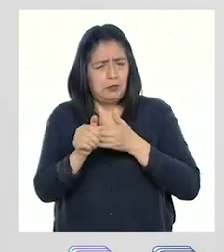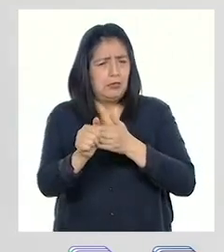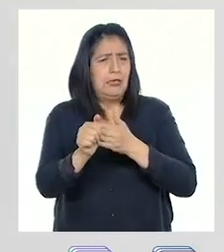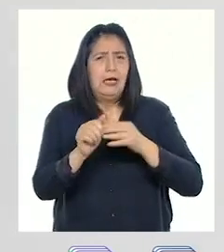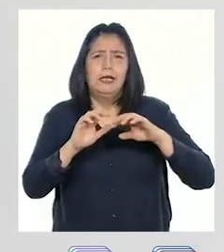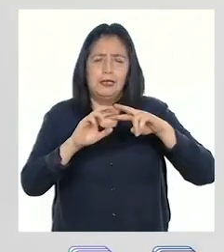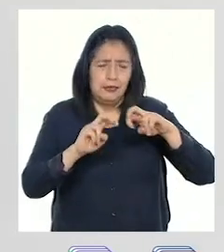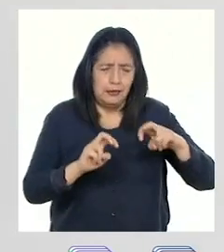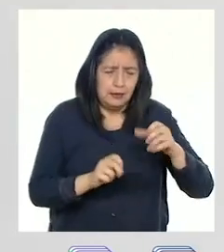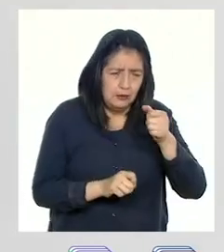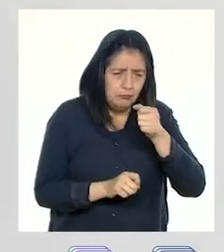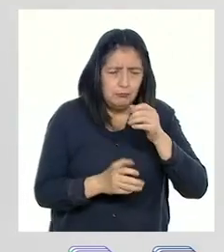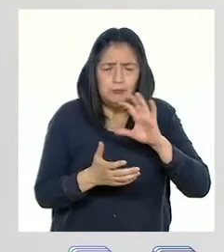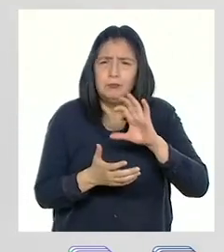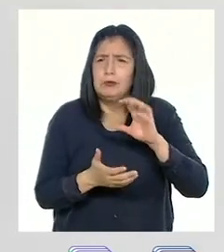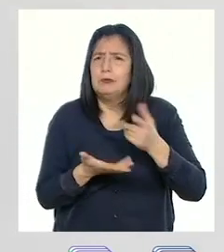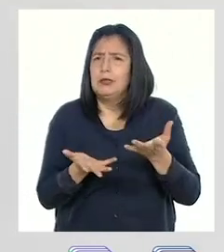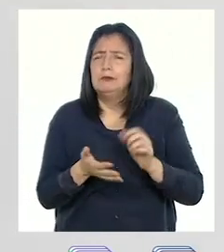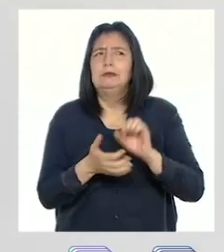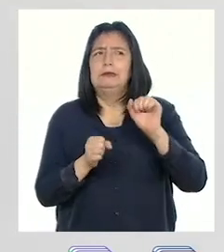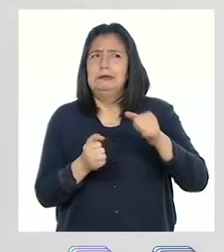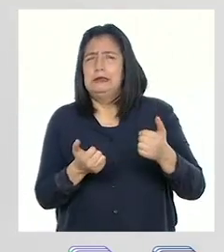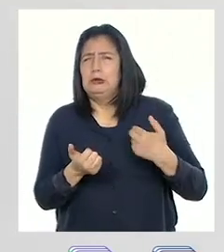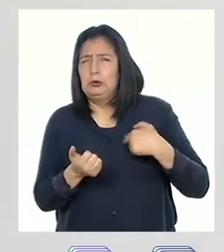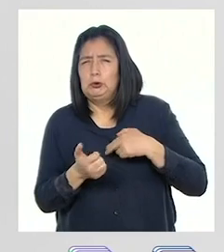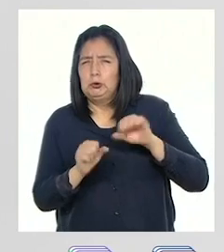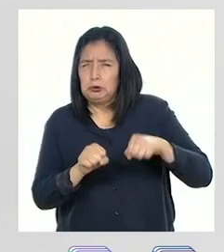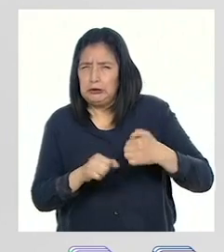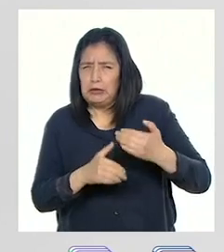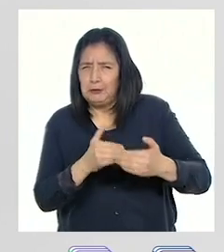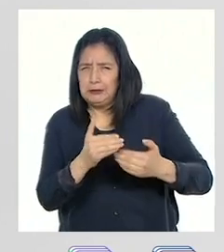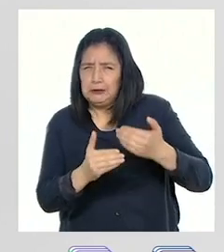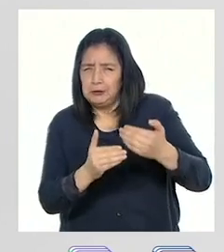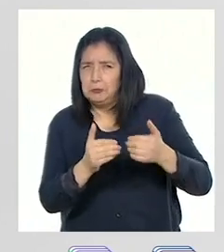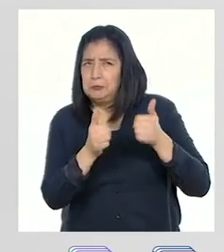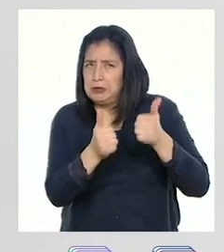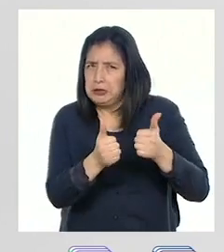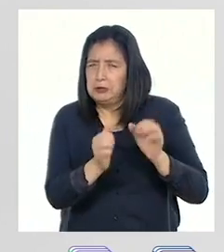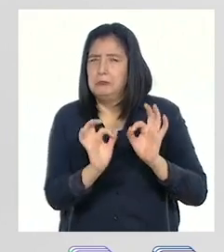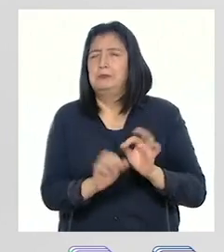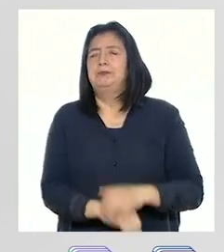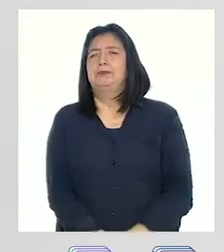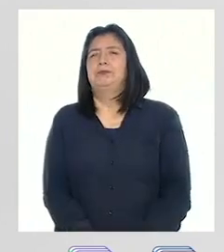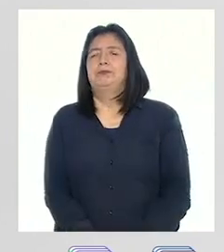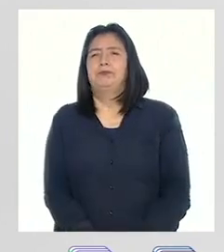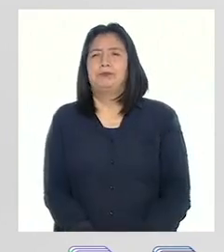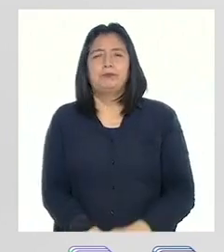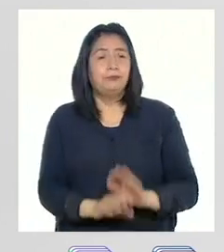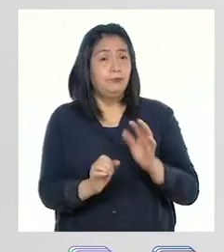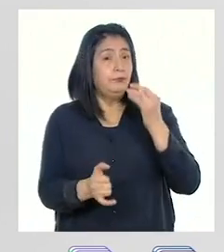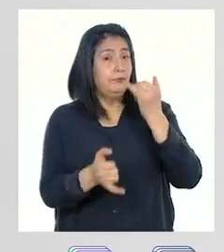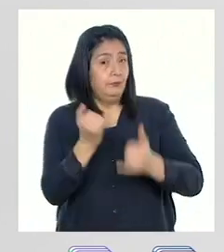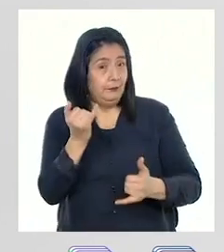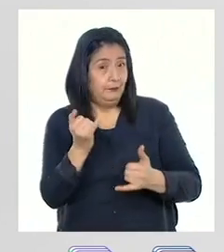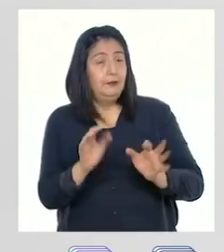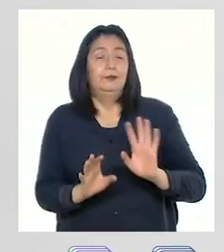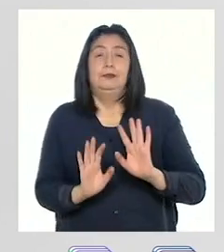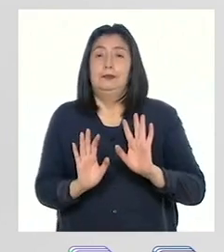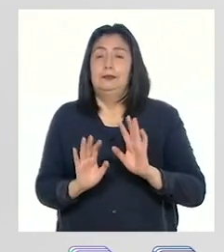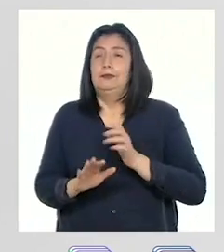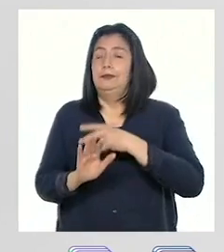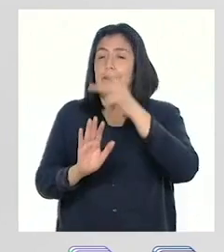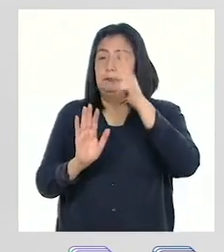investigación y nos permitirá ver si estamos avanzando de forma adecuada. Al final del programa,